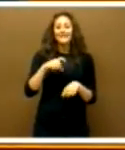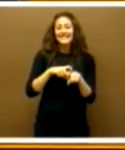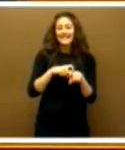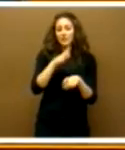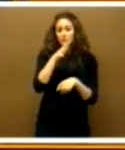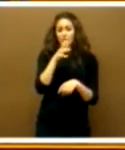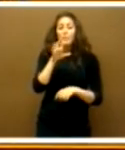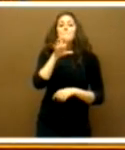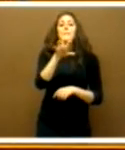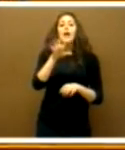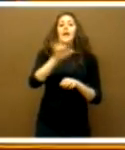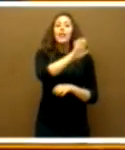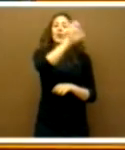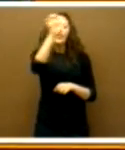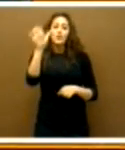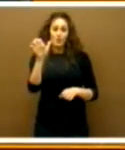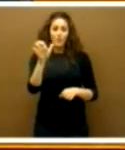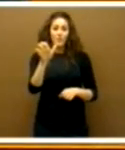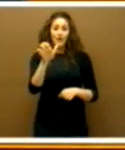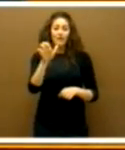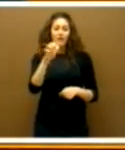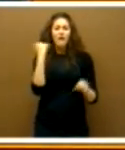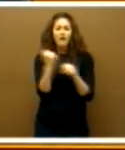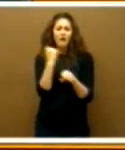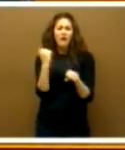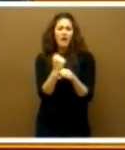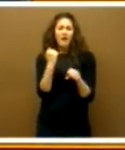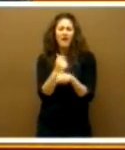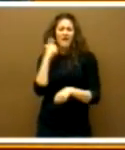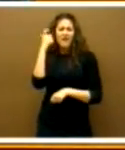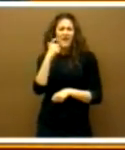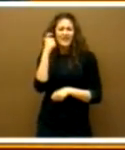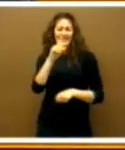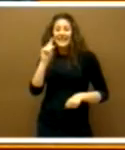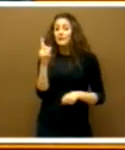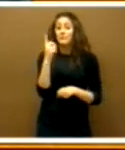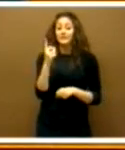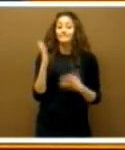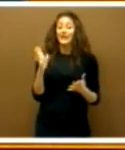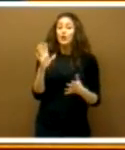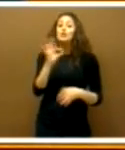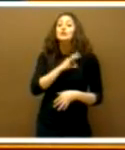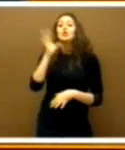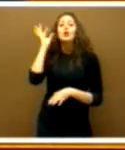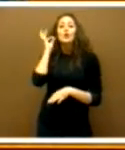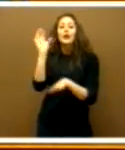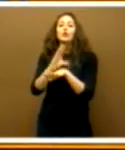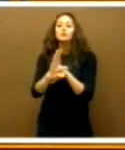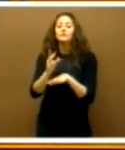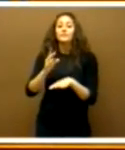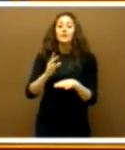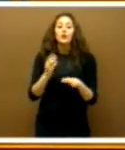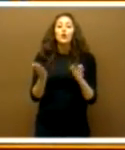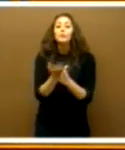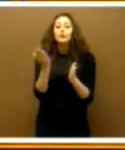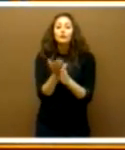país de Europa en el que más horas se trabaja, pero, sin embargo, señora consejera, pues, estamos a la cola de productividad.